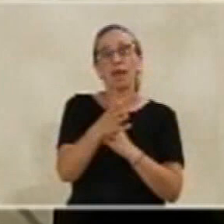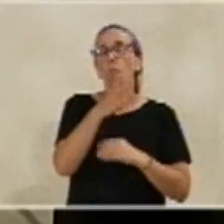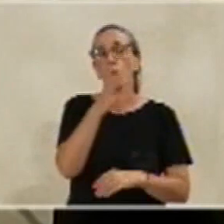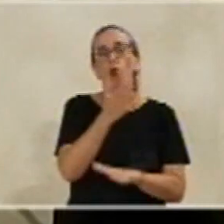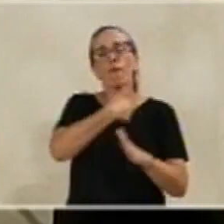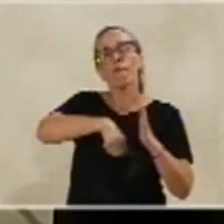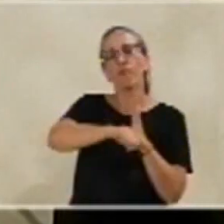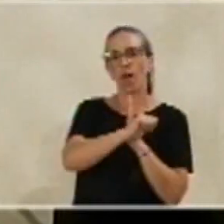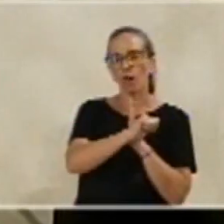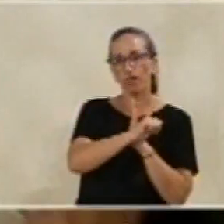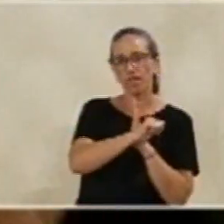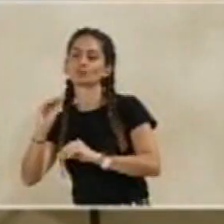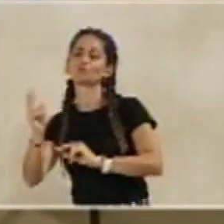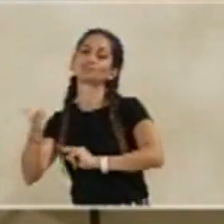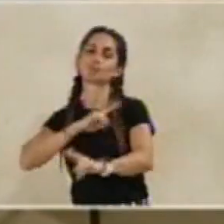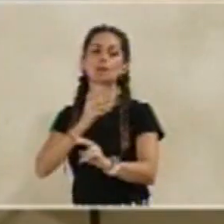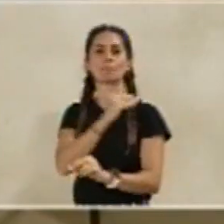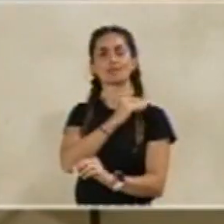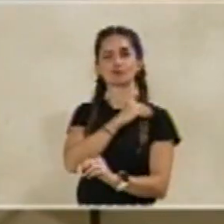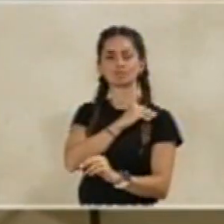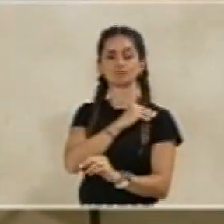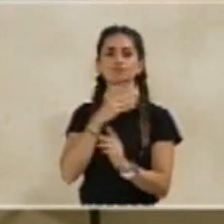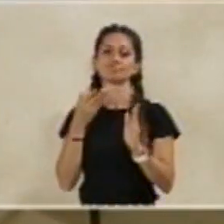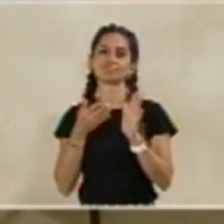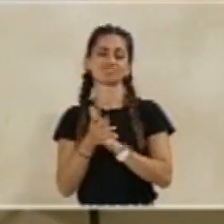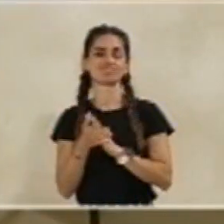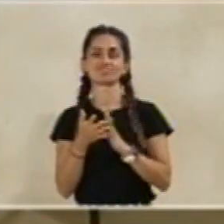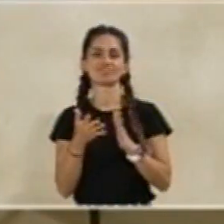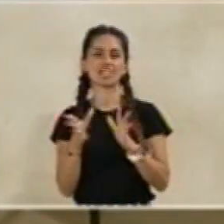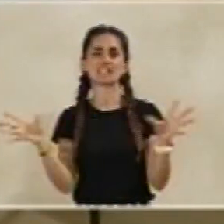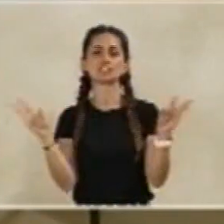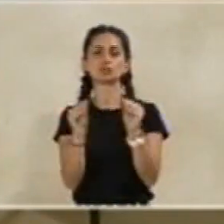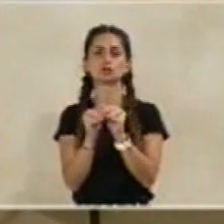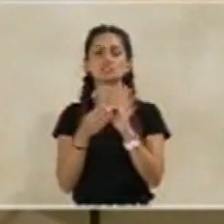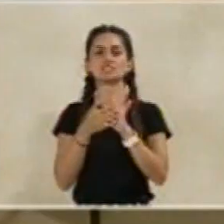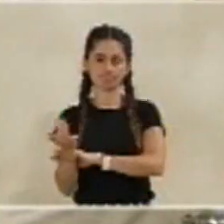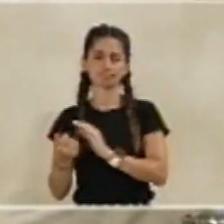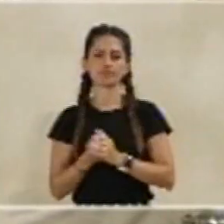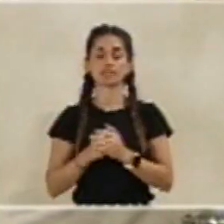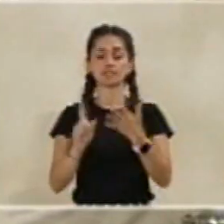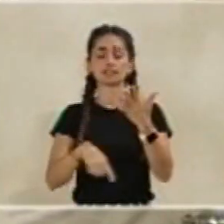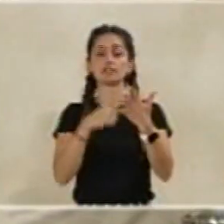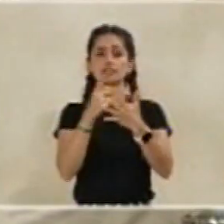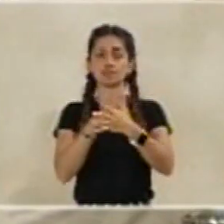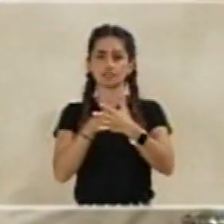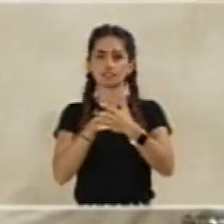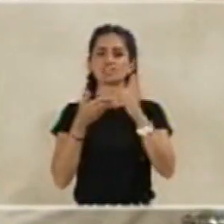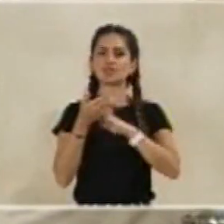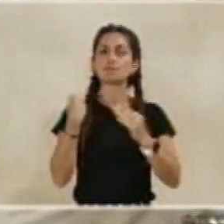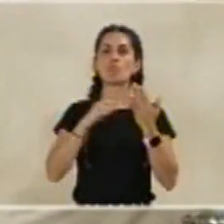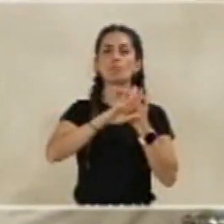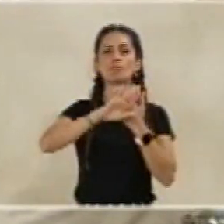causa de los enganches ilegales. El Ayuntamiento, aunque no tiene la solución, se compromete a apoyarles en sus reclamaciones.